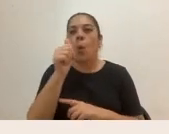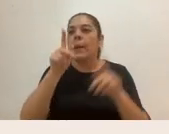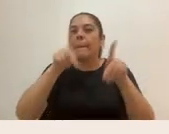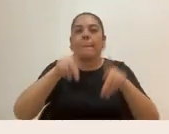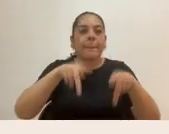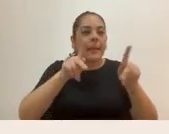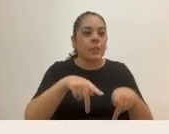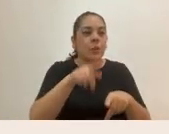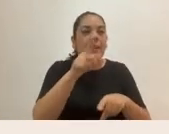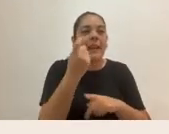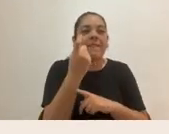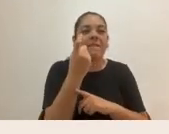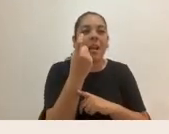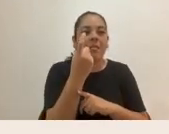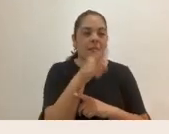somos mitades.